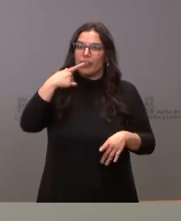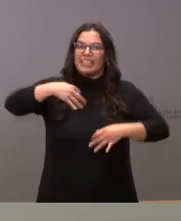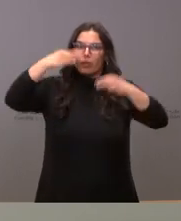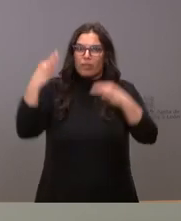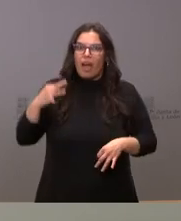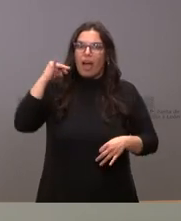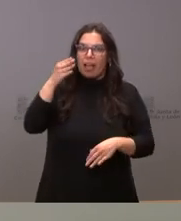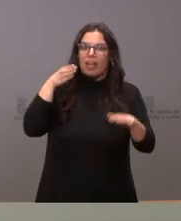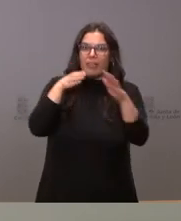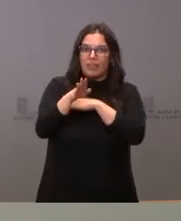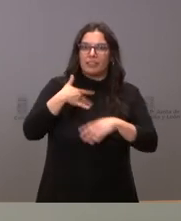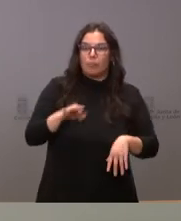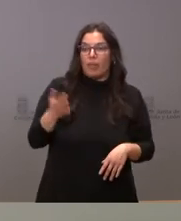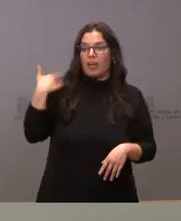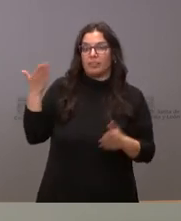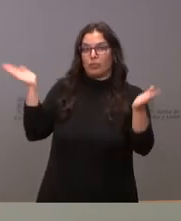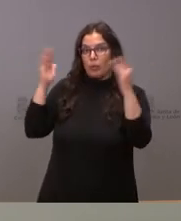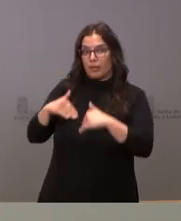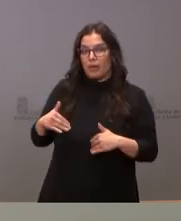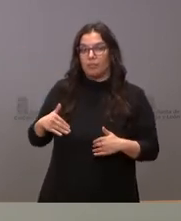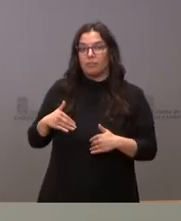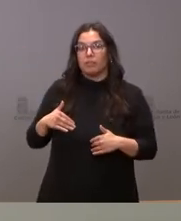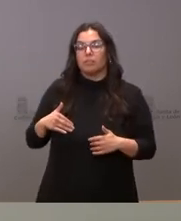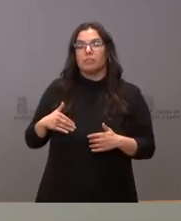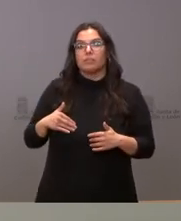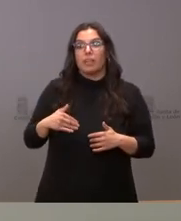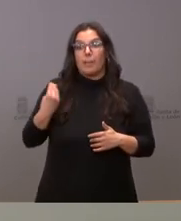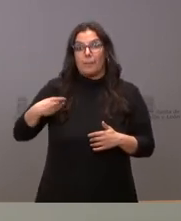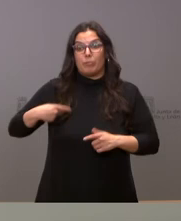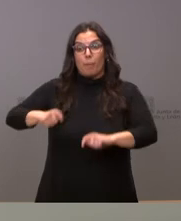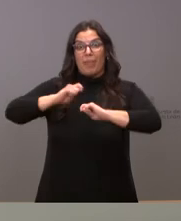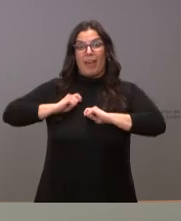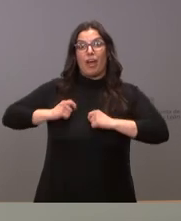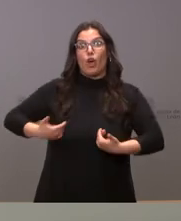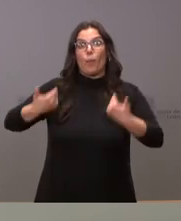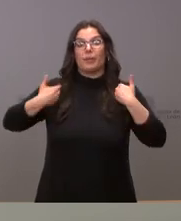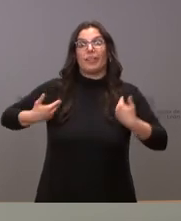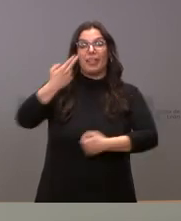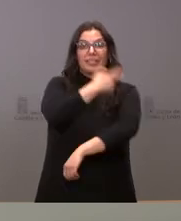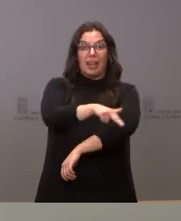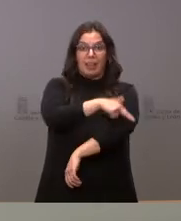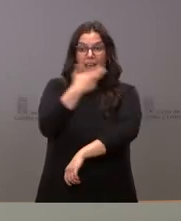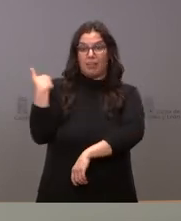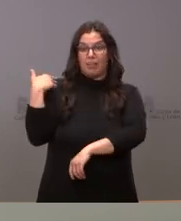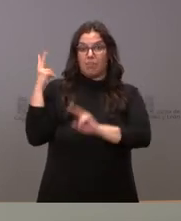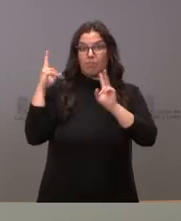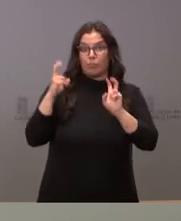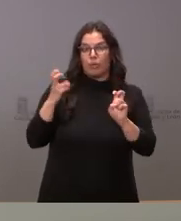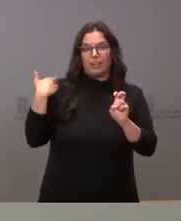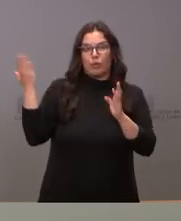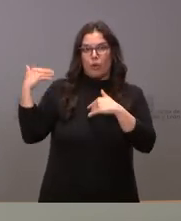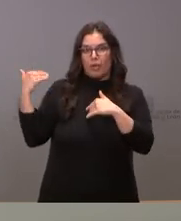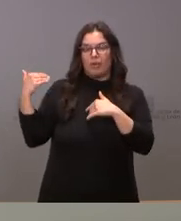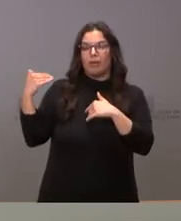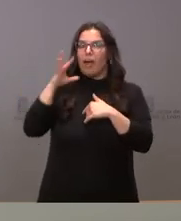que no existía tampoco cuando recibimos las competencias lo que supone es que asumir las competencias sanitarias por parte de la Junta de Castilla es siendo útil tenemos